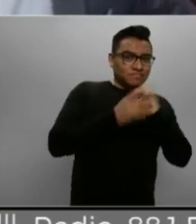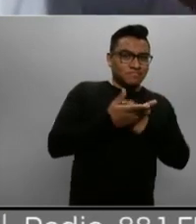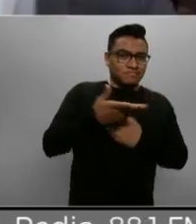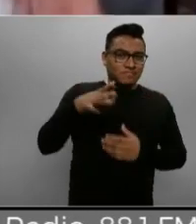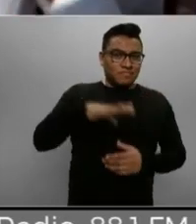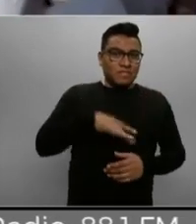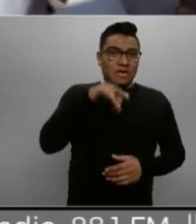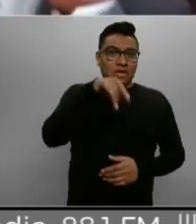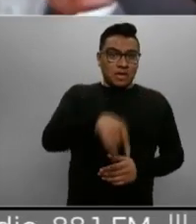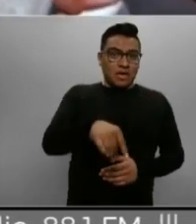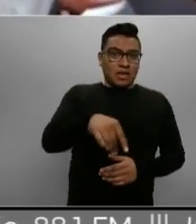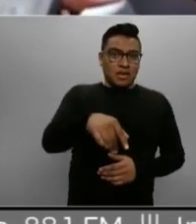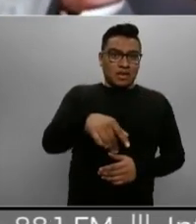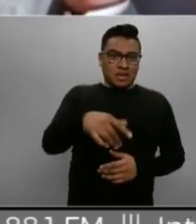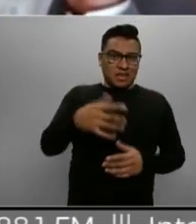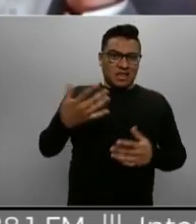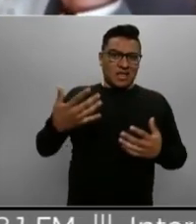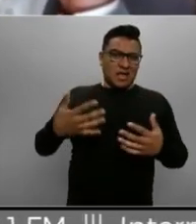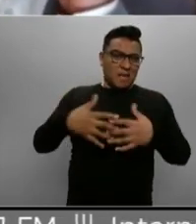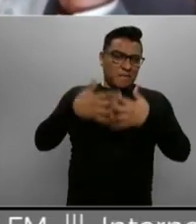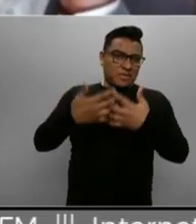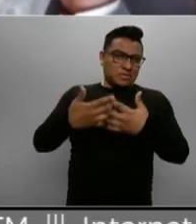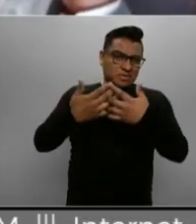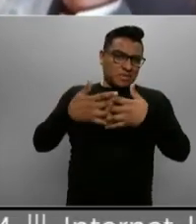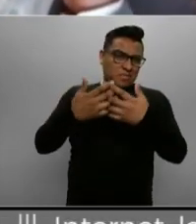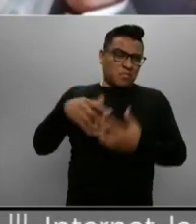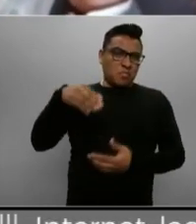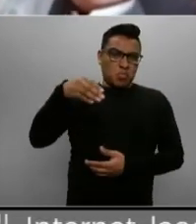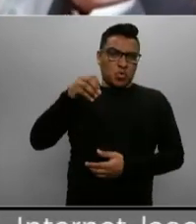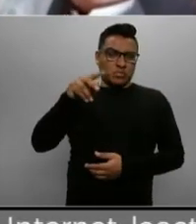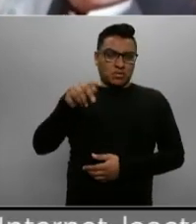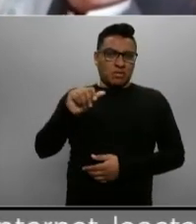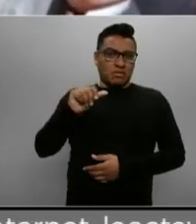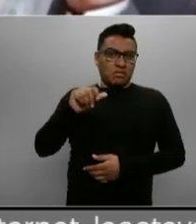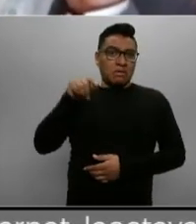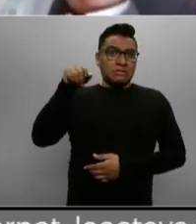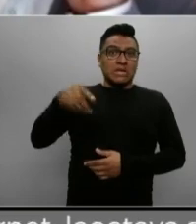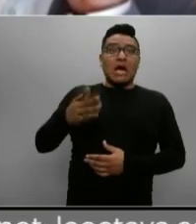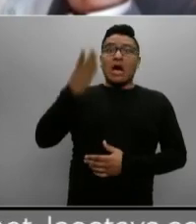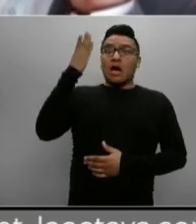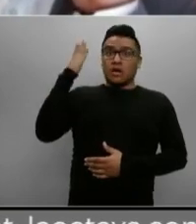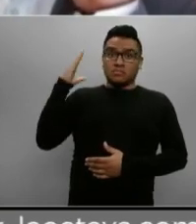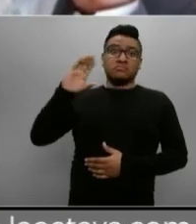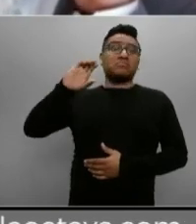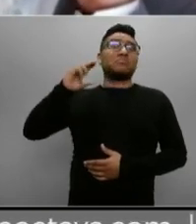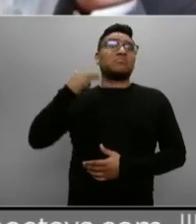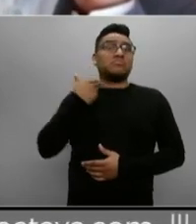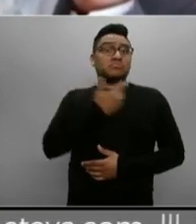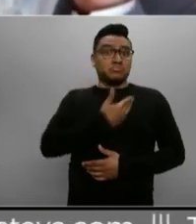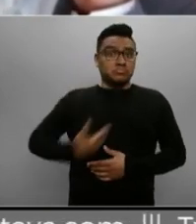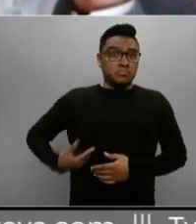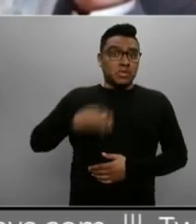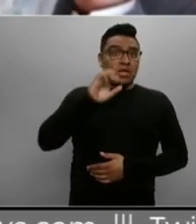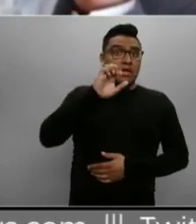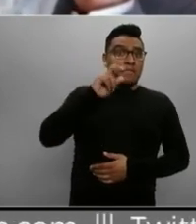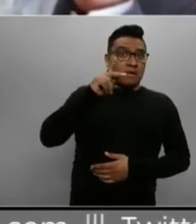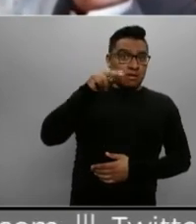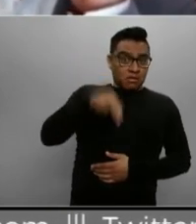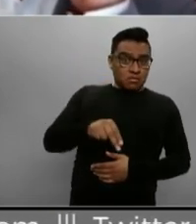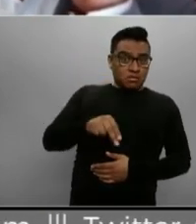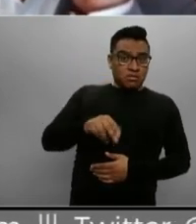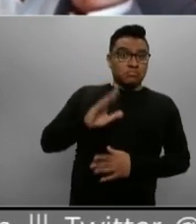esta constructora, fue muy beneficiada por Peña Nieto, le otorgó contratos, con